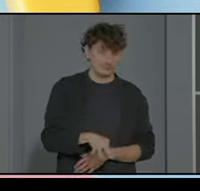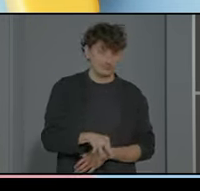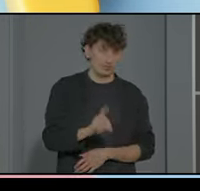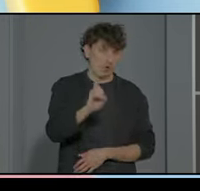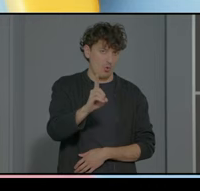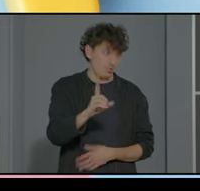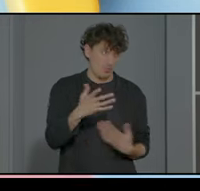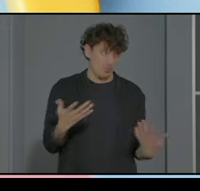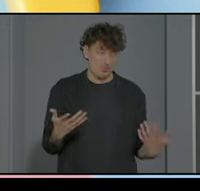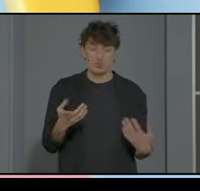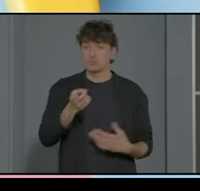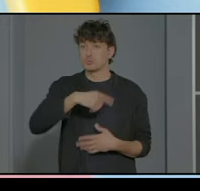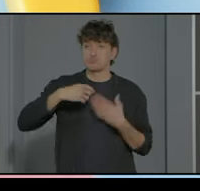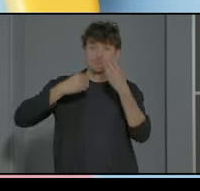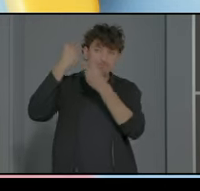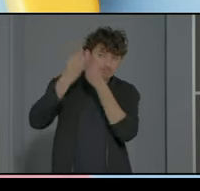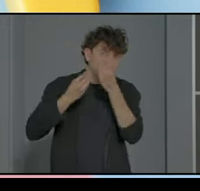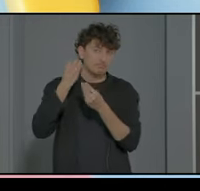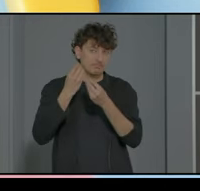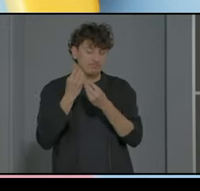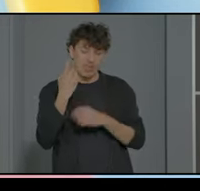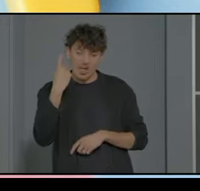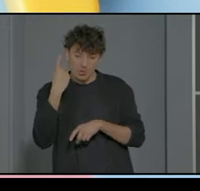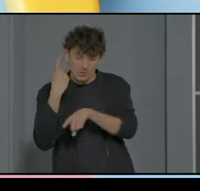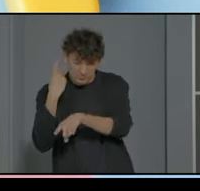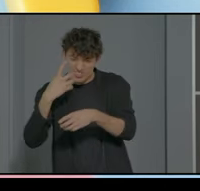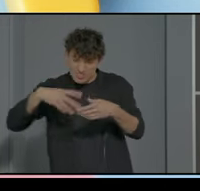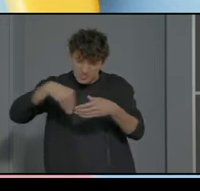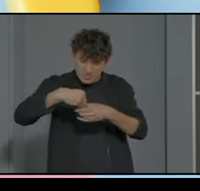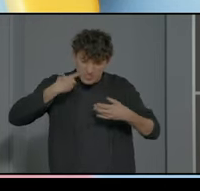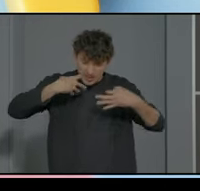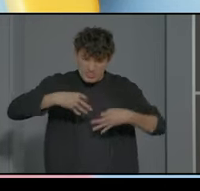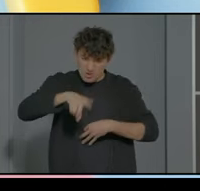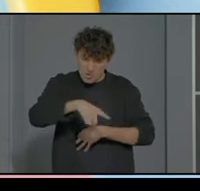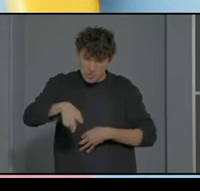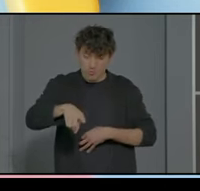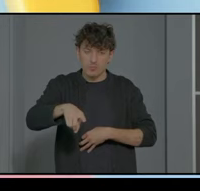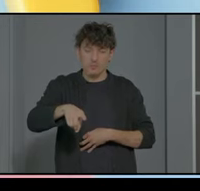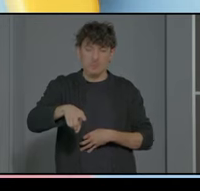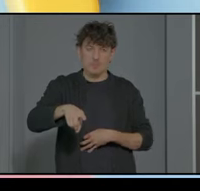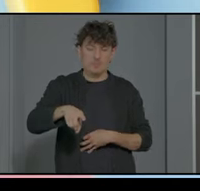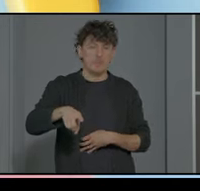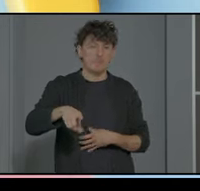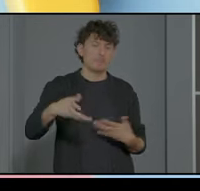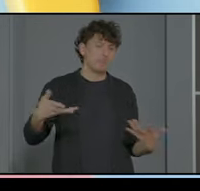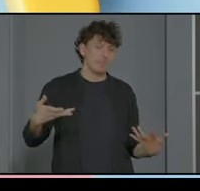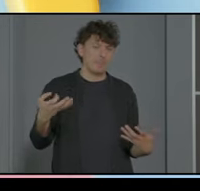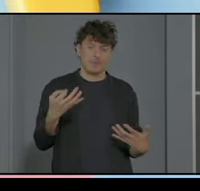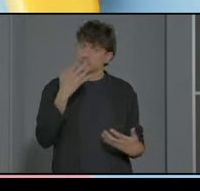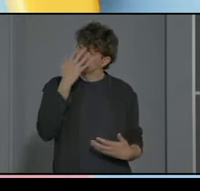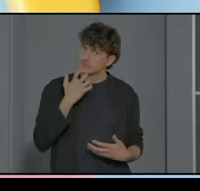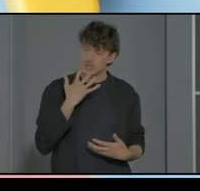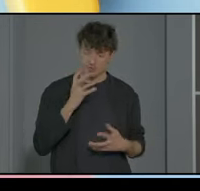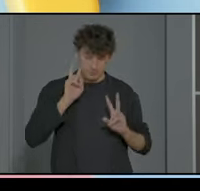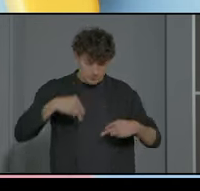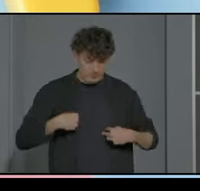siempre cuando nos planteamos si uno de nuestros alumnos realmente está incluido tenemos que ser muy tenemos que ser muy serios con nosotros